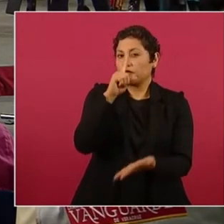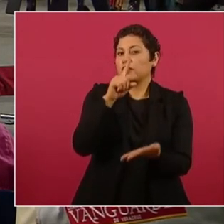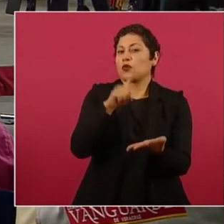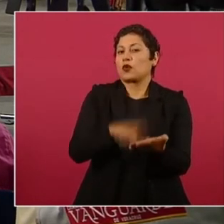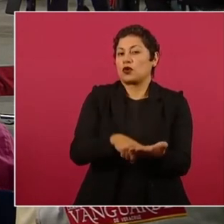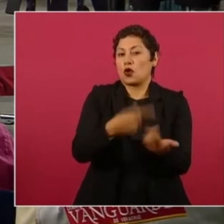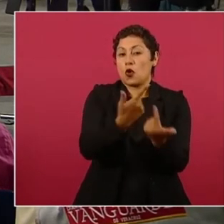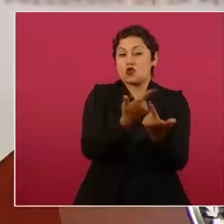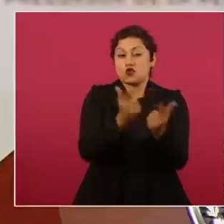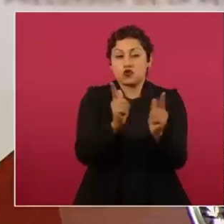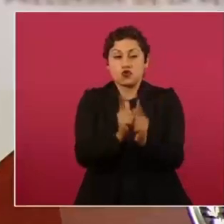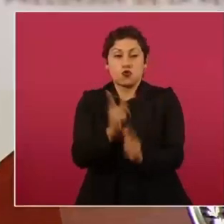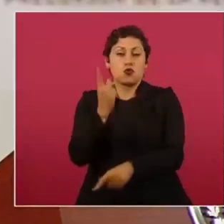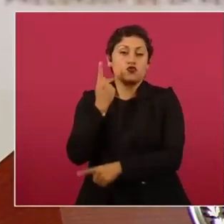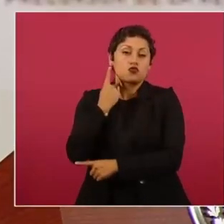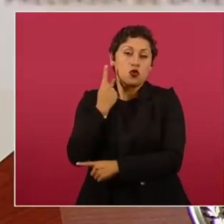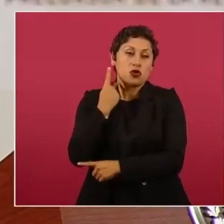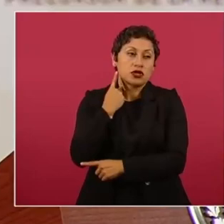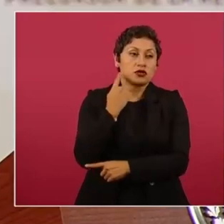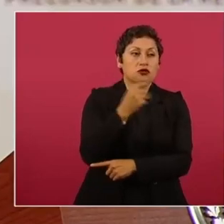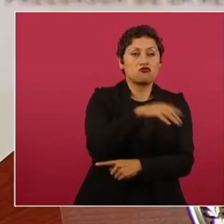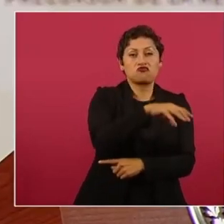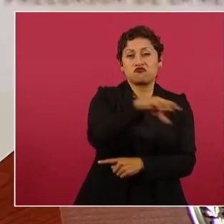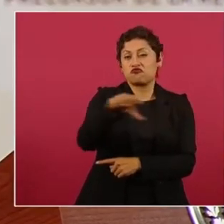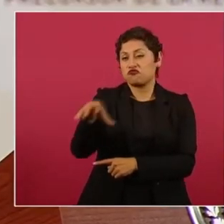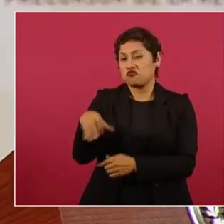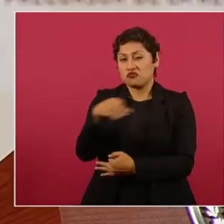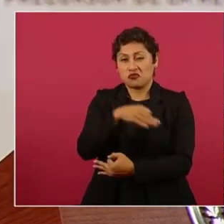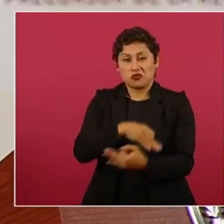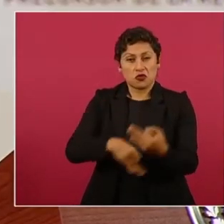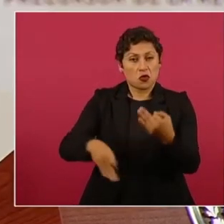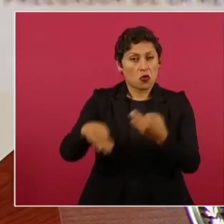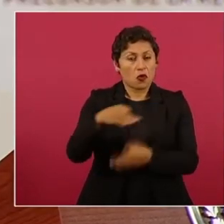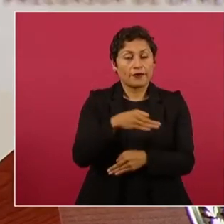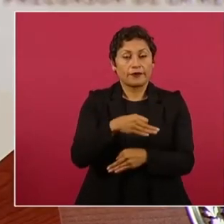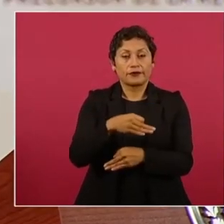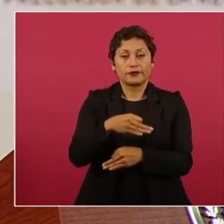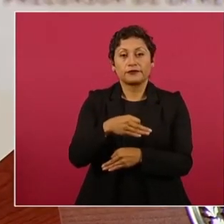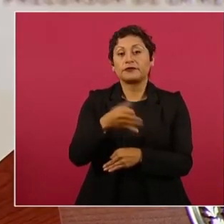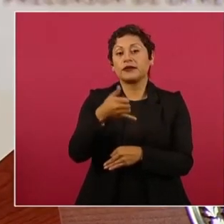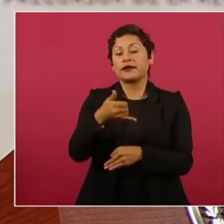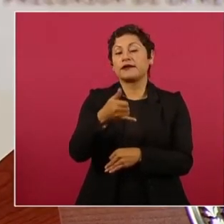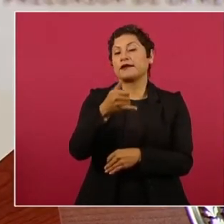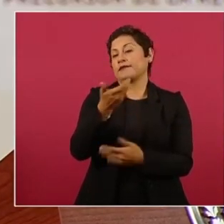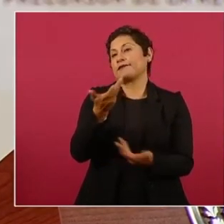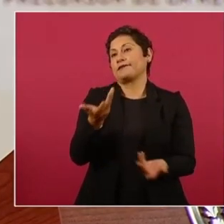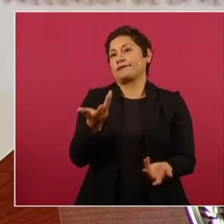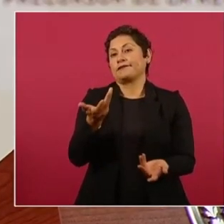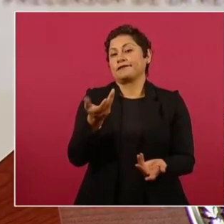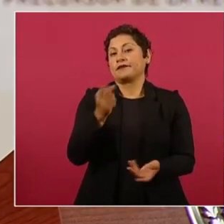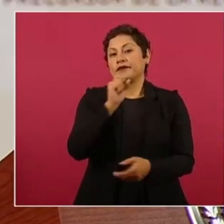en el partido